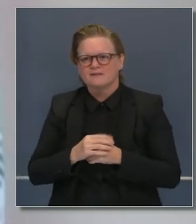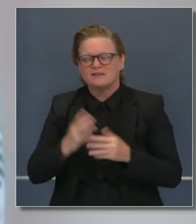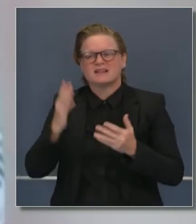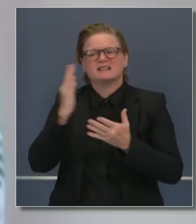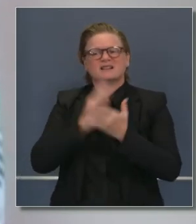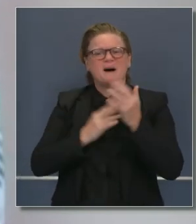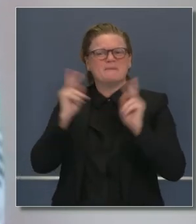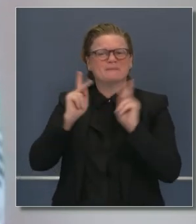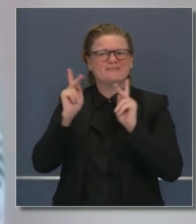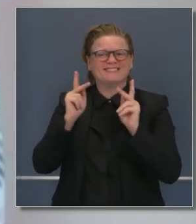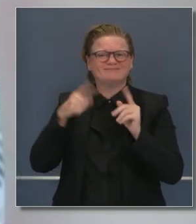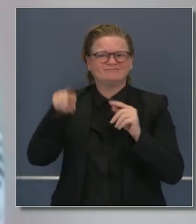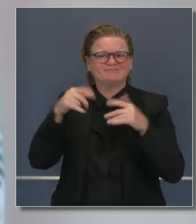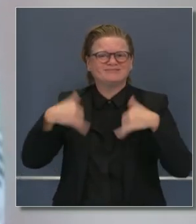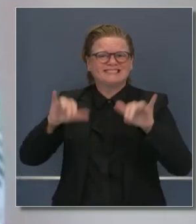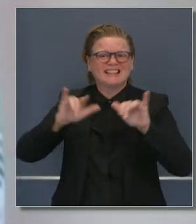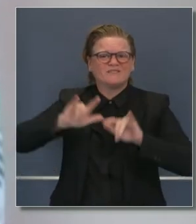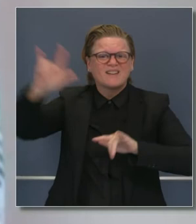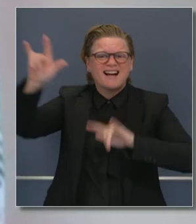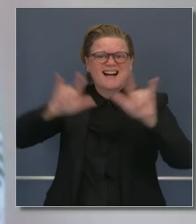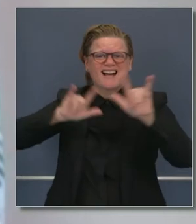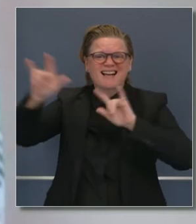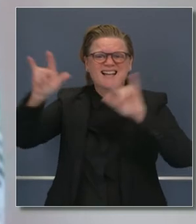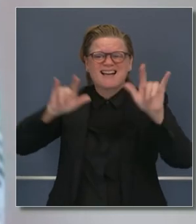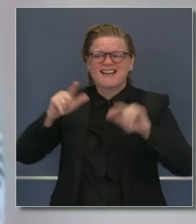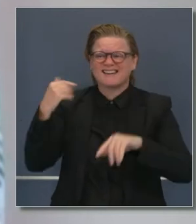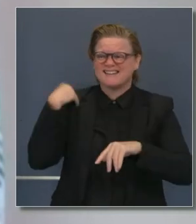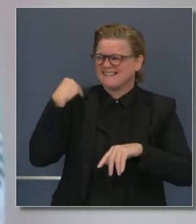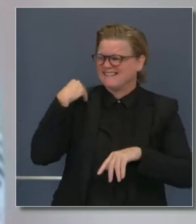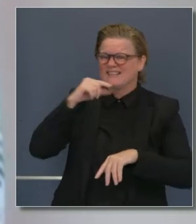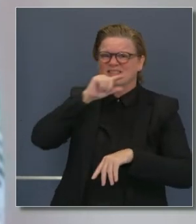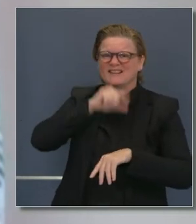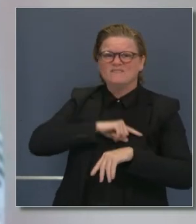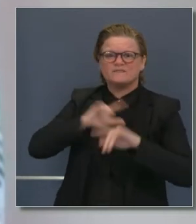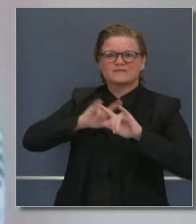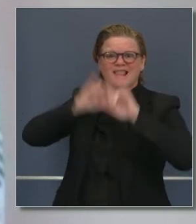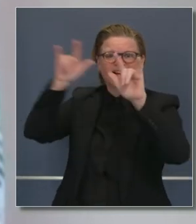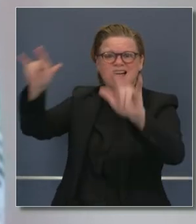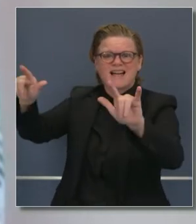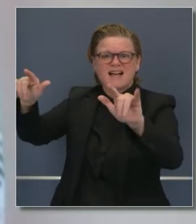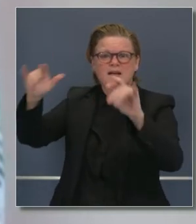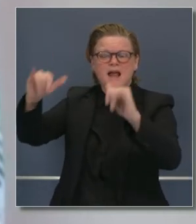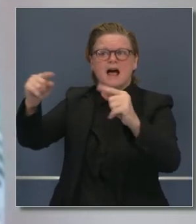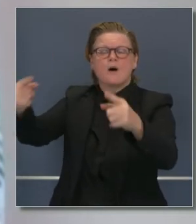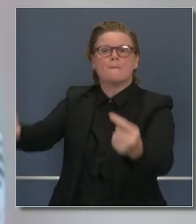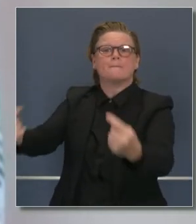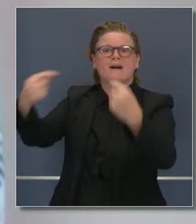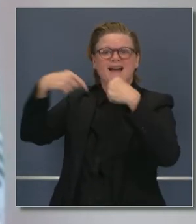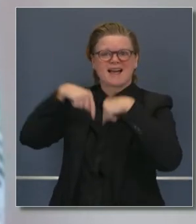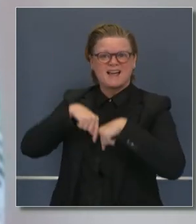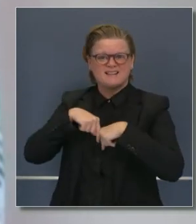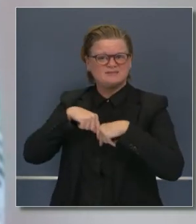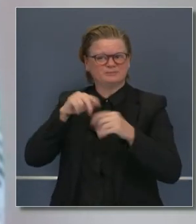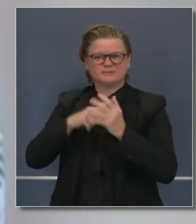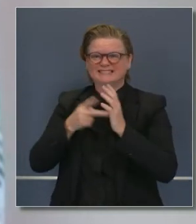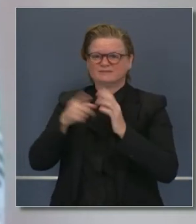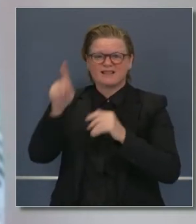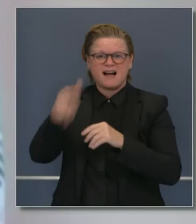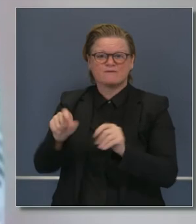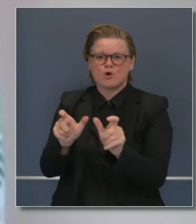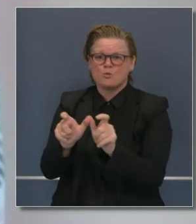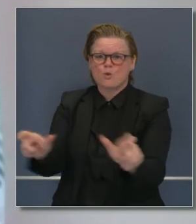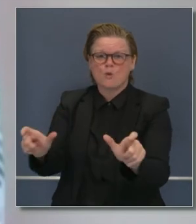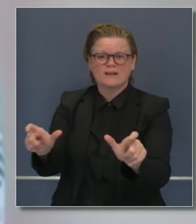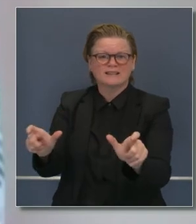regresando de sus viajes. Esperamos que respeten los consejos que damos de